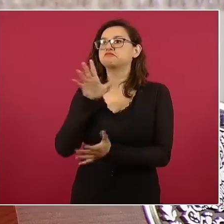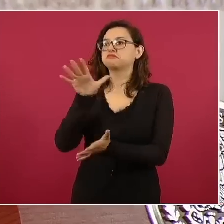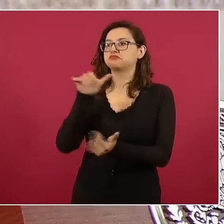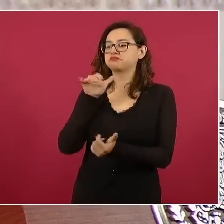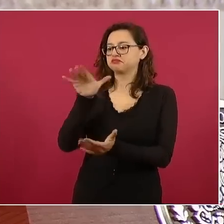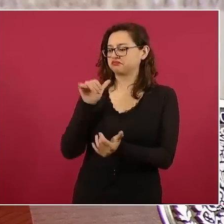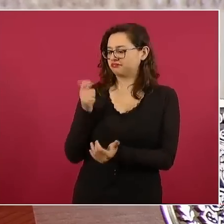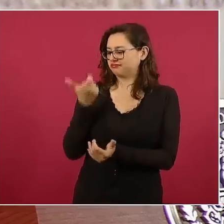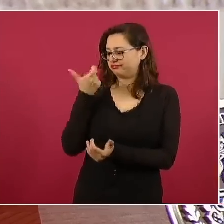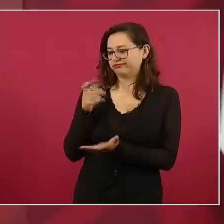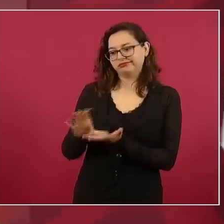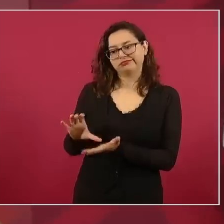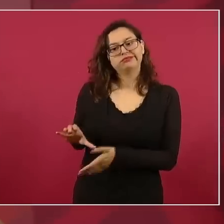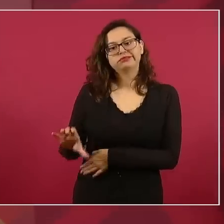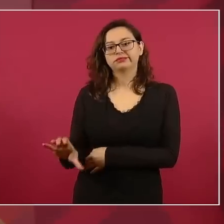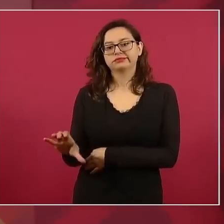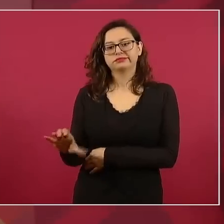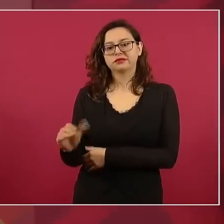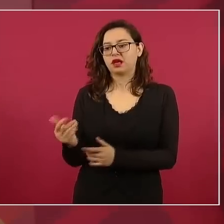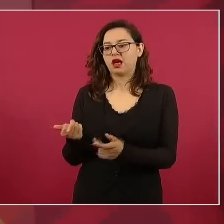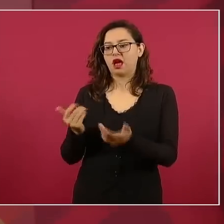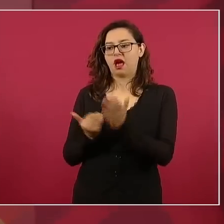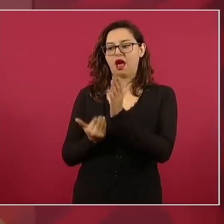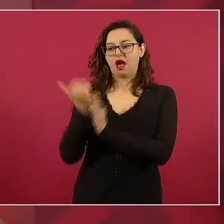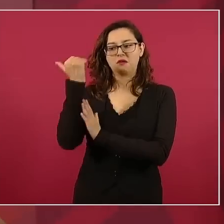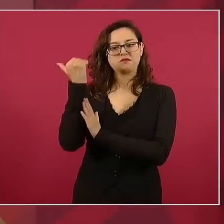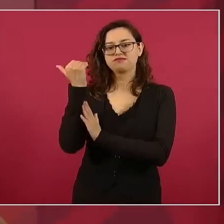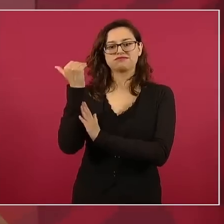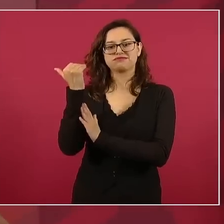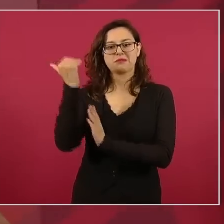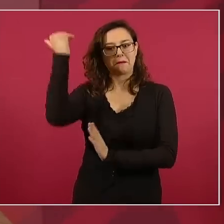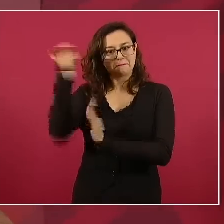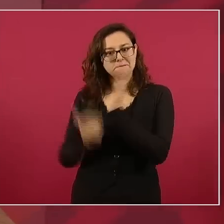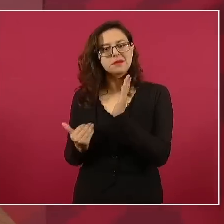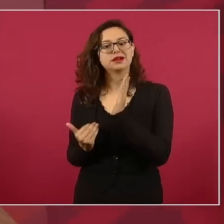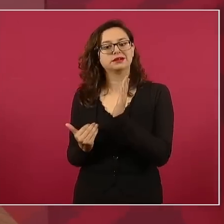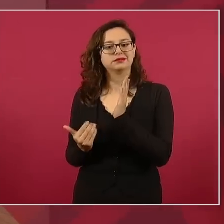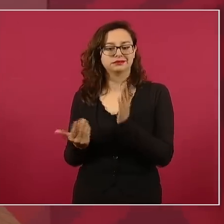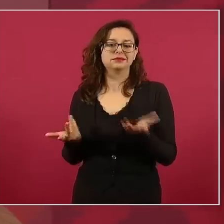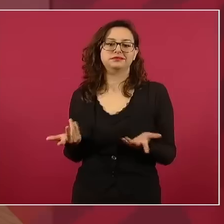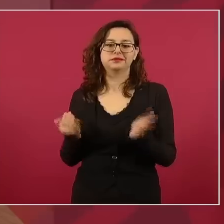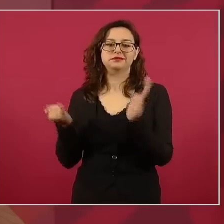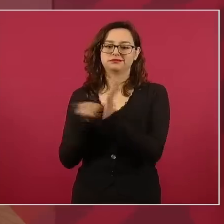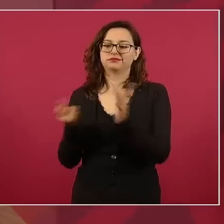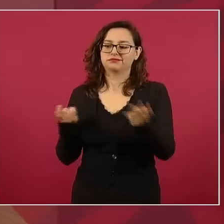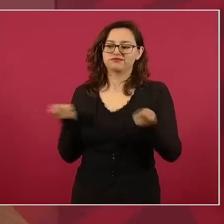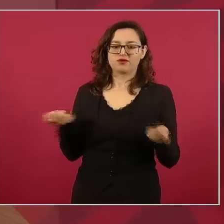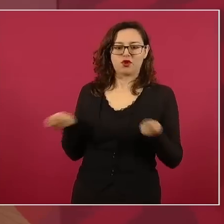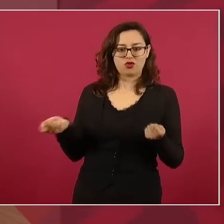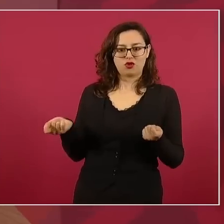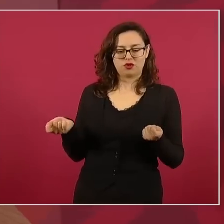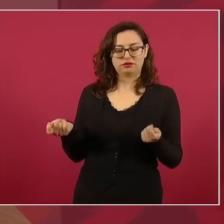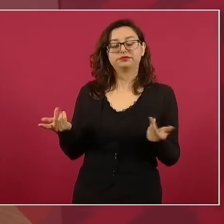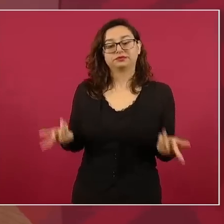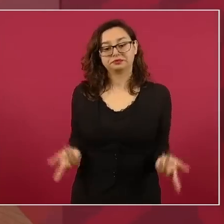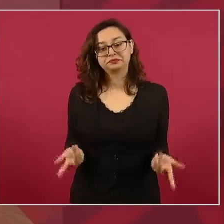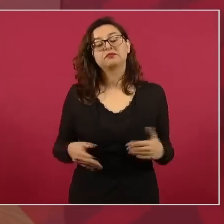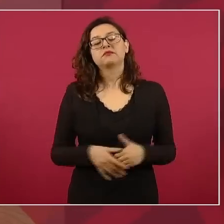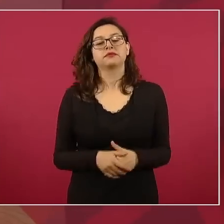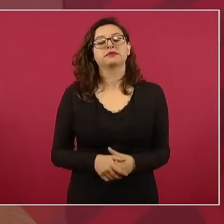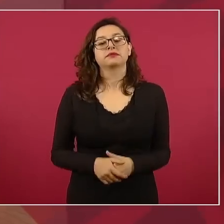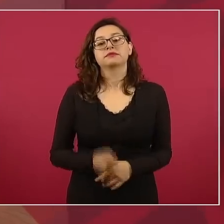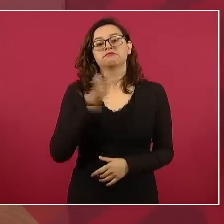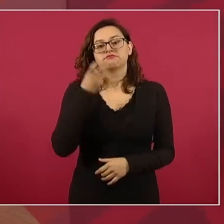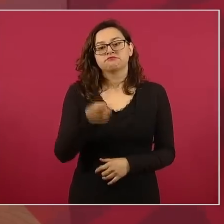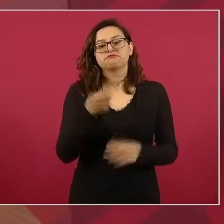muy buena la reunión, hablamos de que